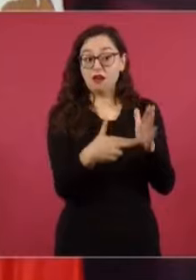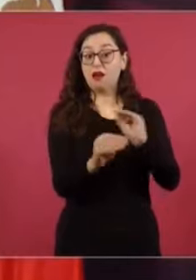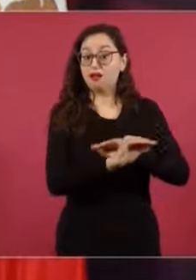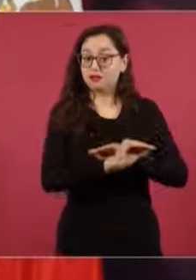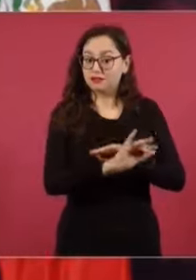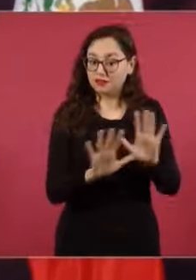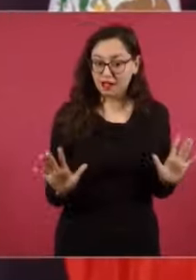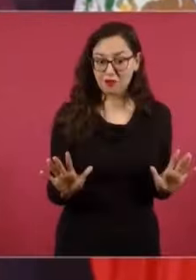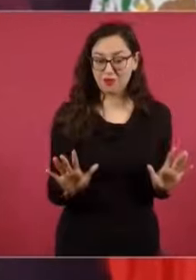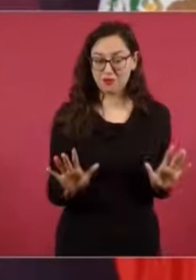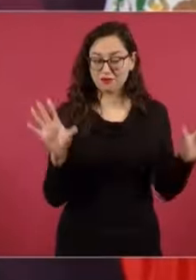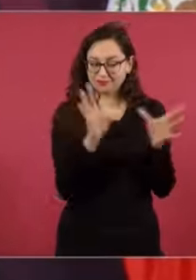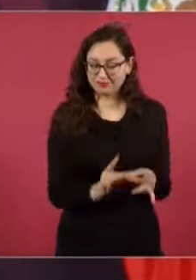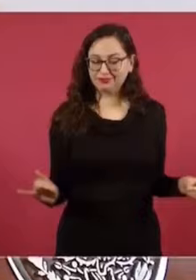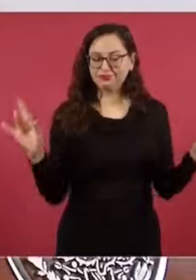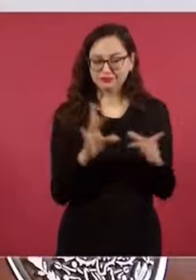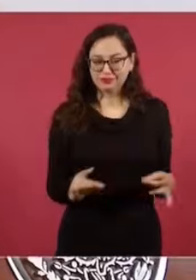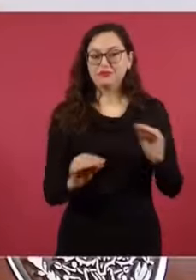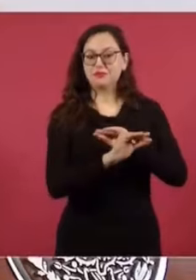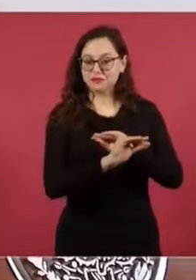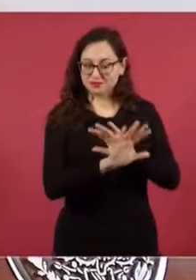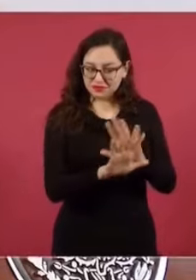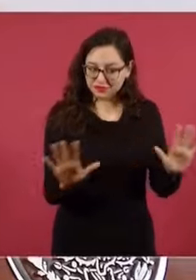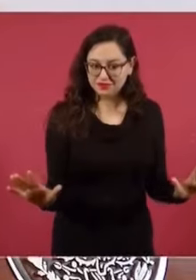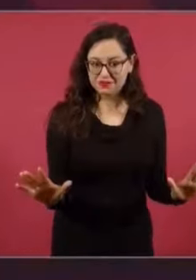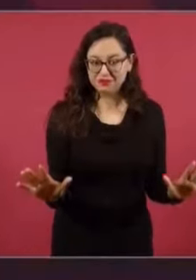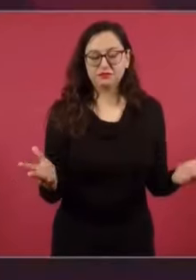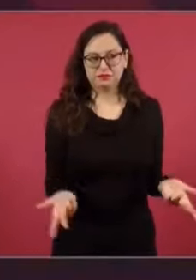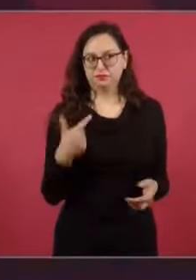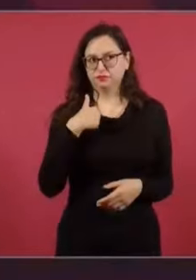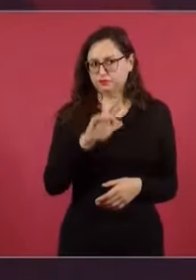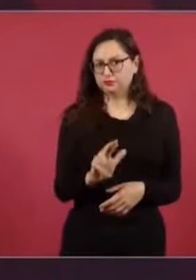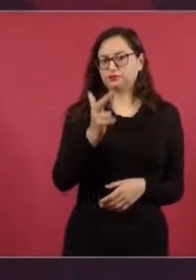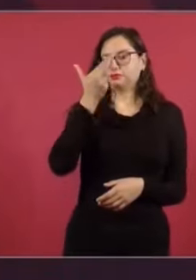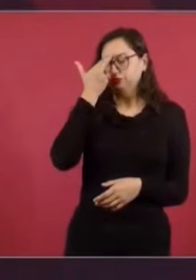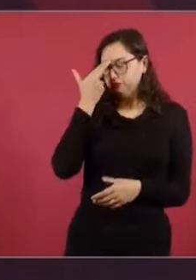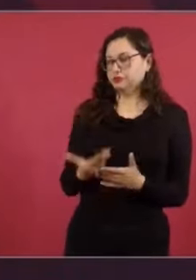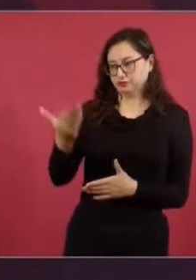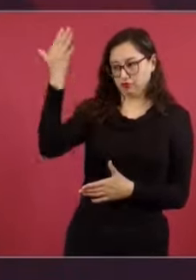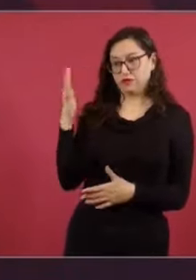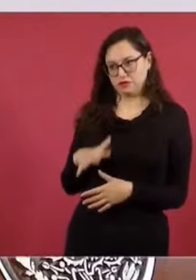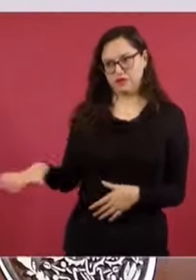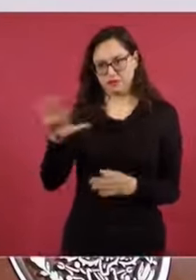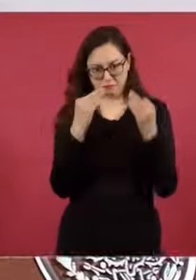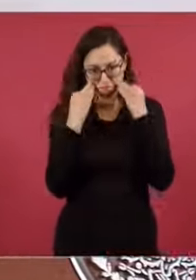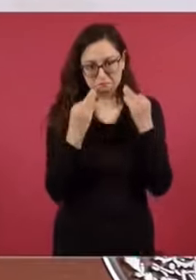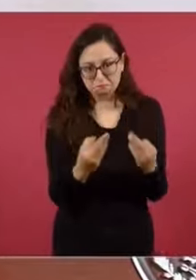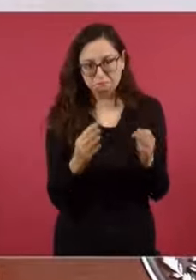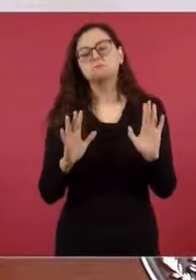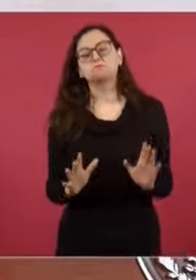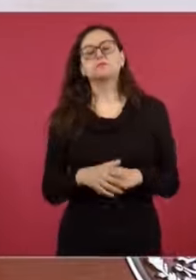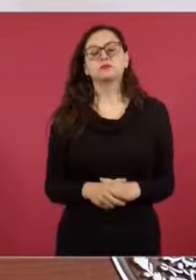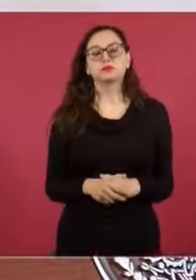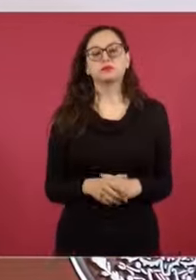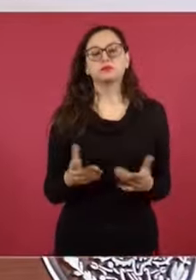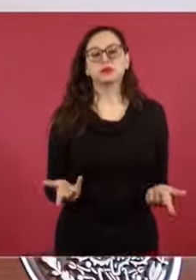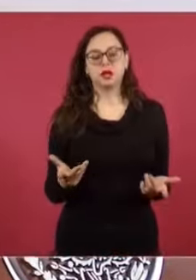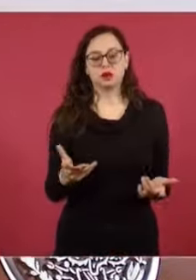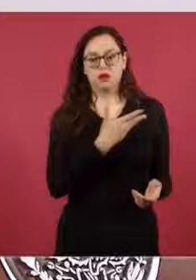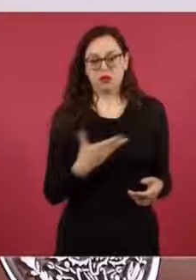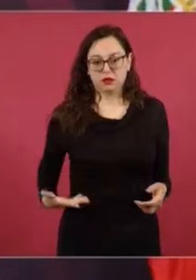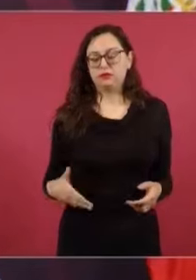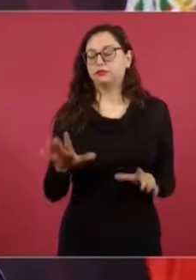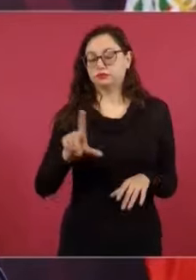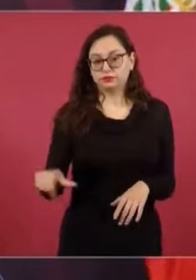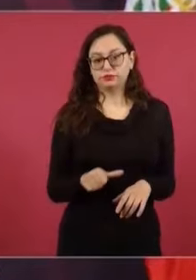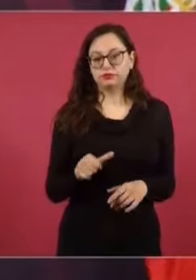Yo recuerdo perfectamente, y los que participaron son testigos, cuando nos reunimos porque se constituyó un grupo de asesores, todos